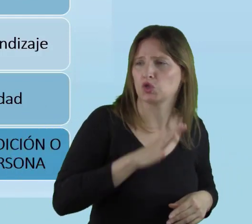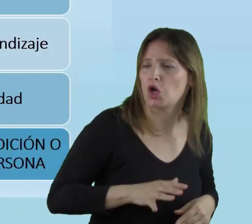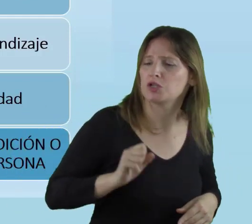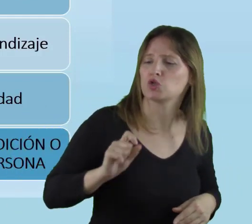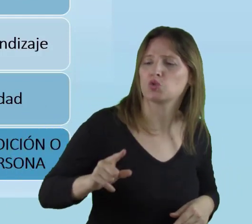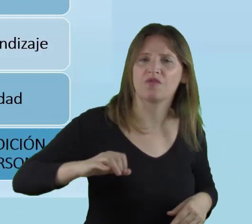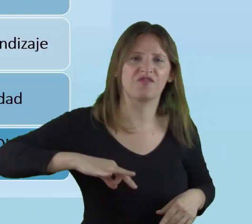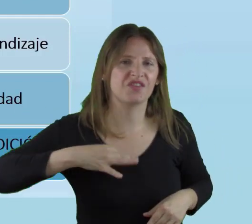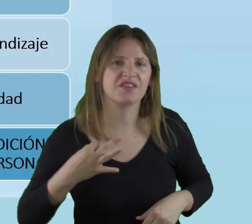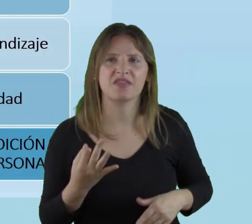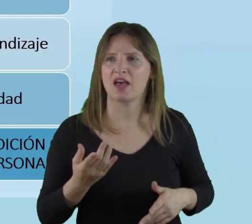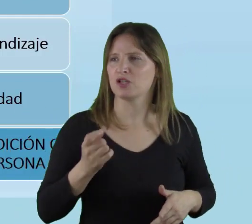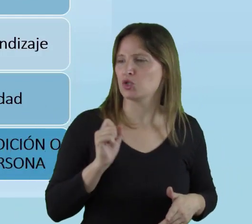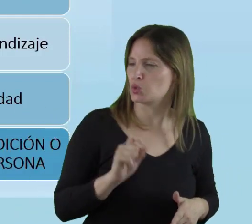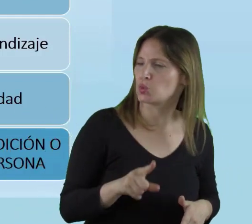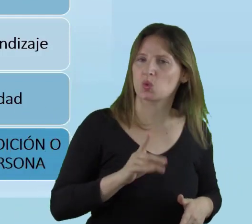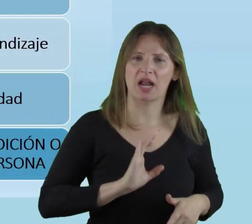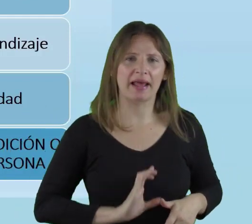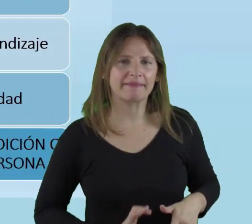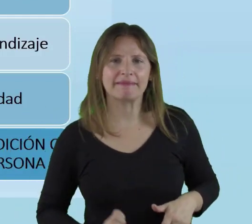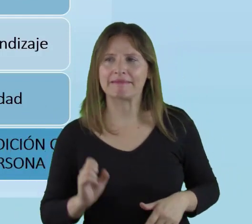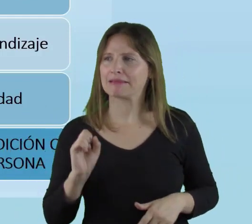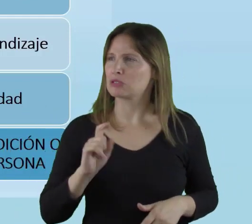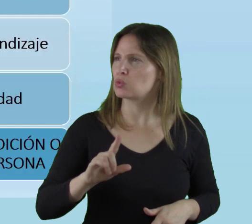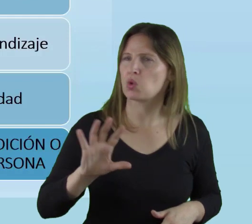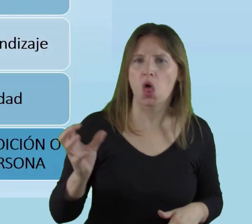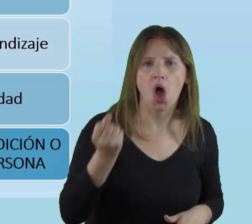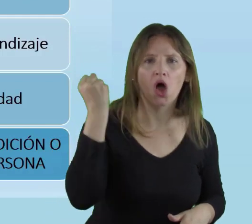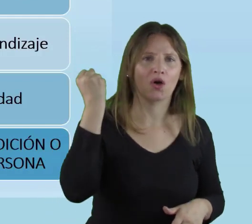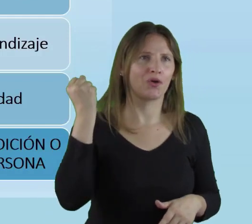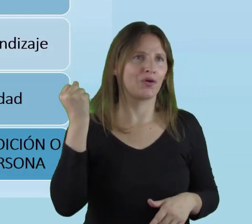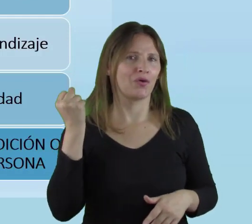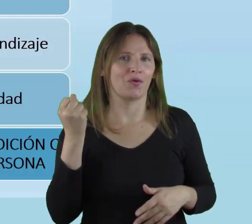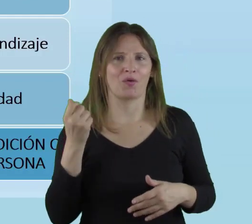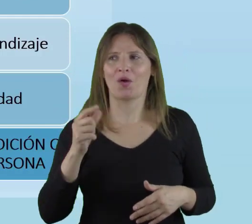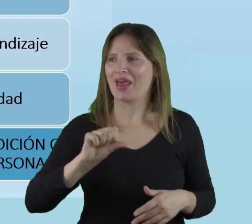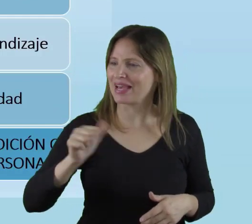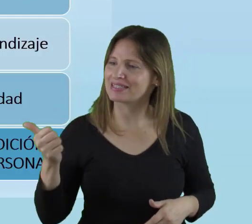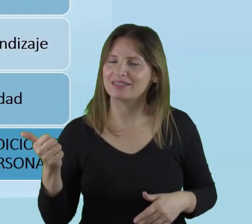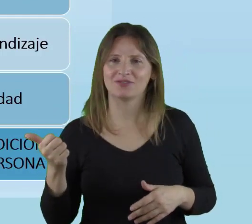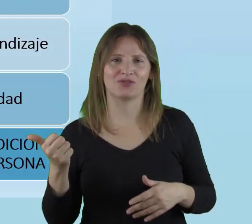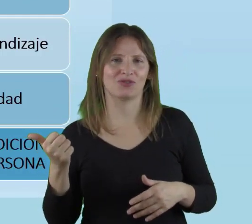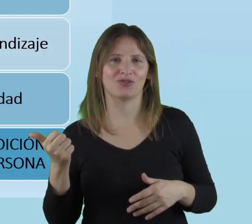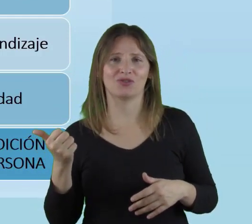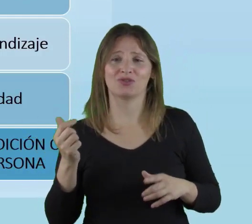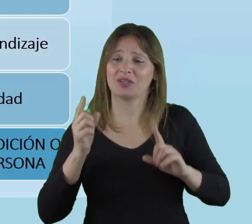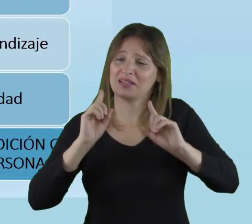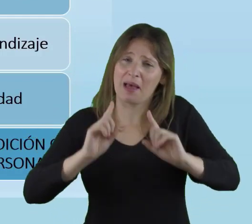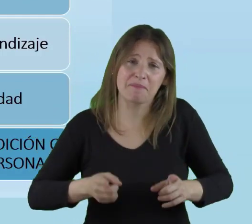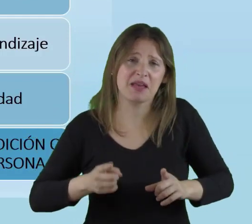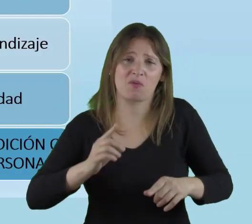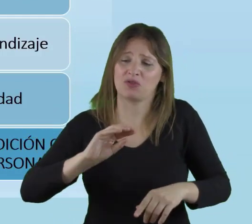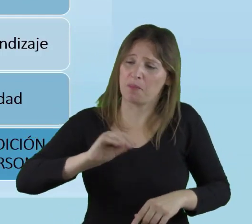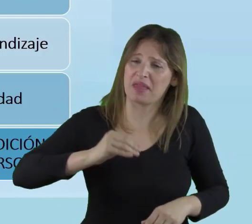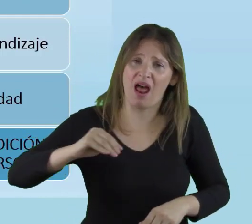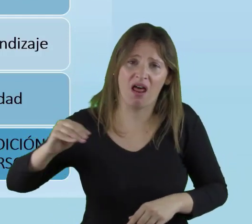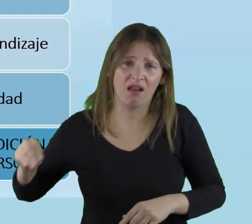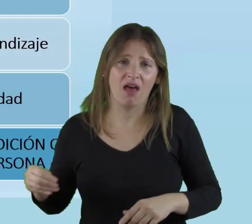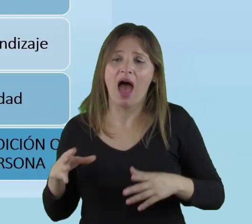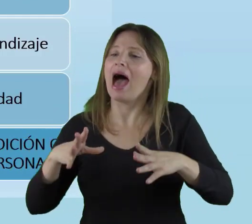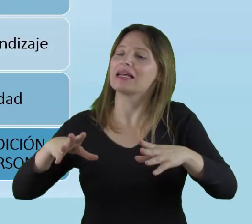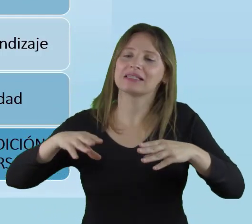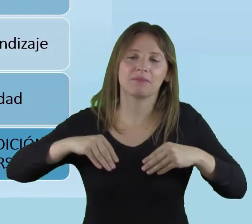historia, con sus logros, con sus dificultades, con sus éxitos y con sus pocos